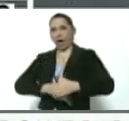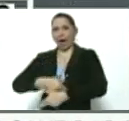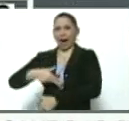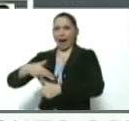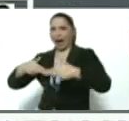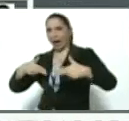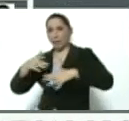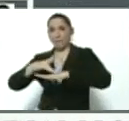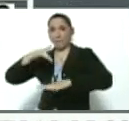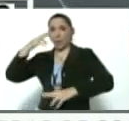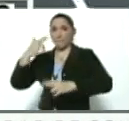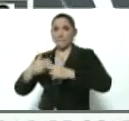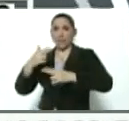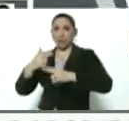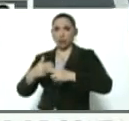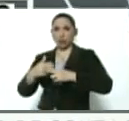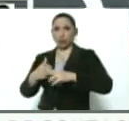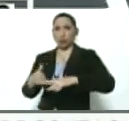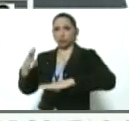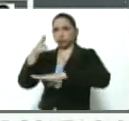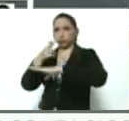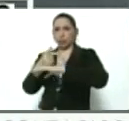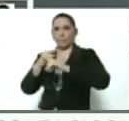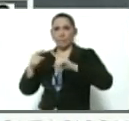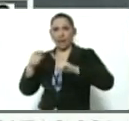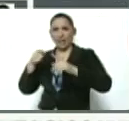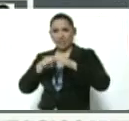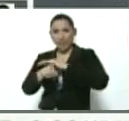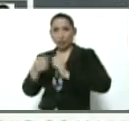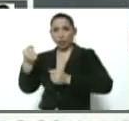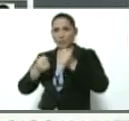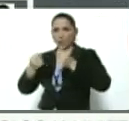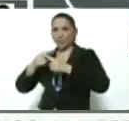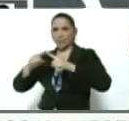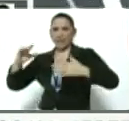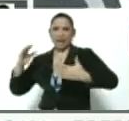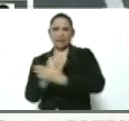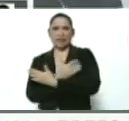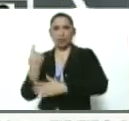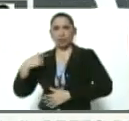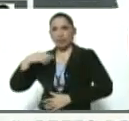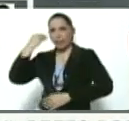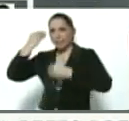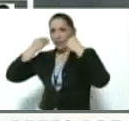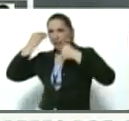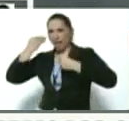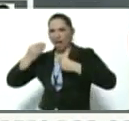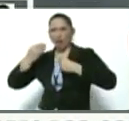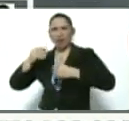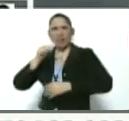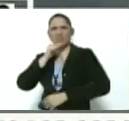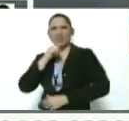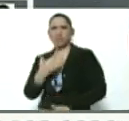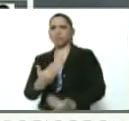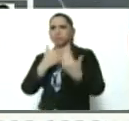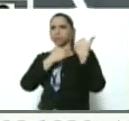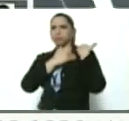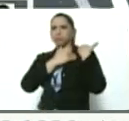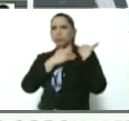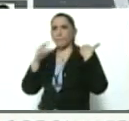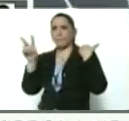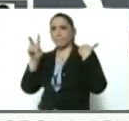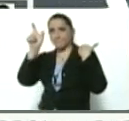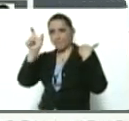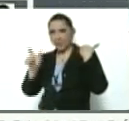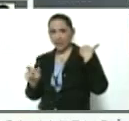calibre en esas camionetas para los asaltos que tenían planeados, corrió a cargo de un narcotraficante venezolano